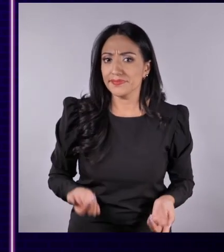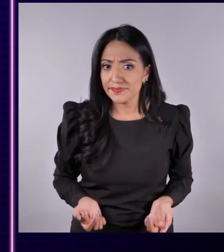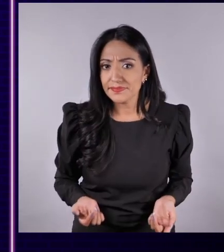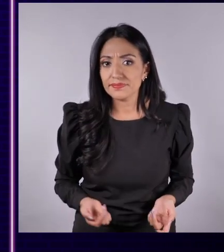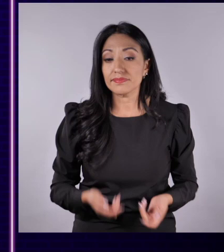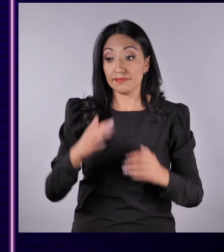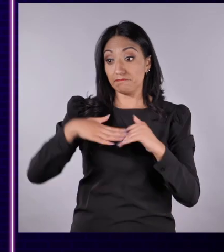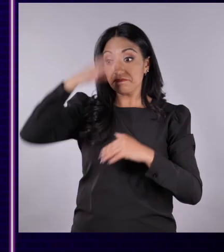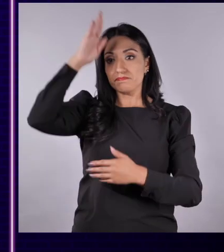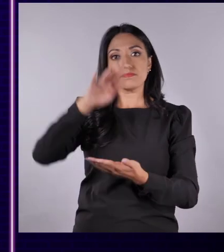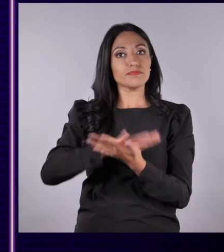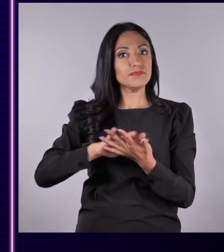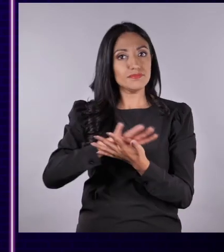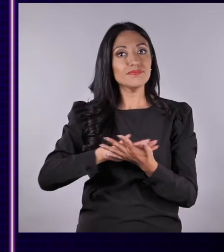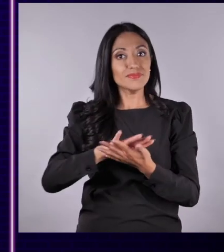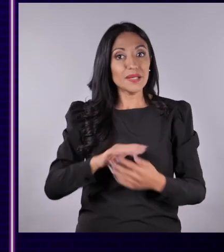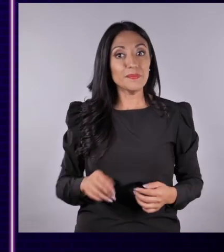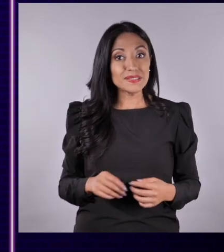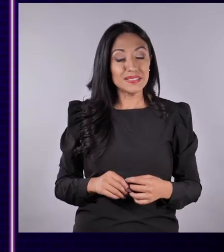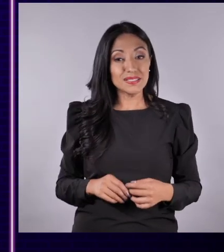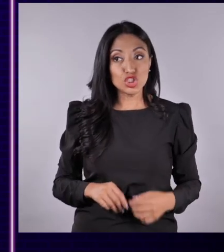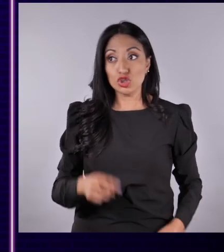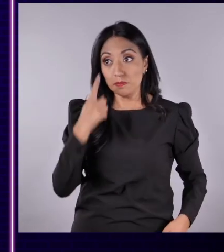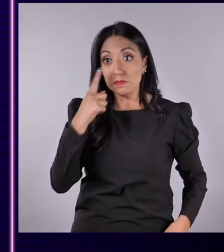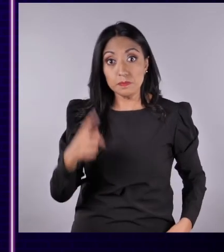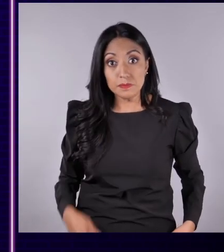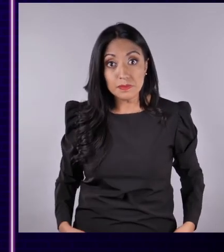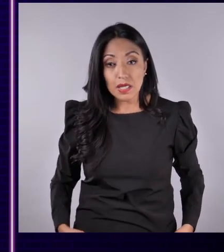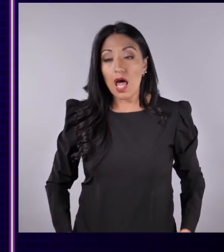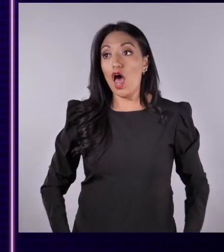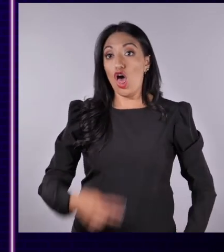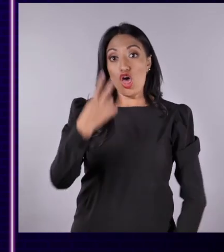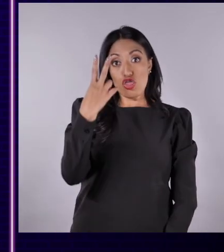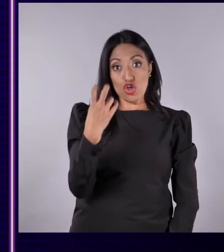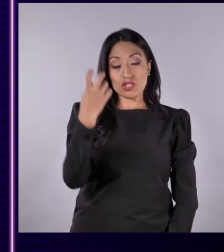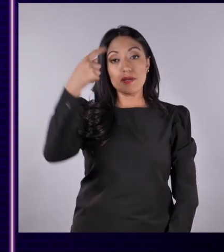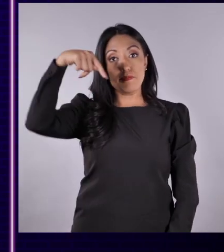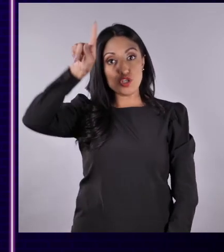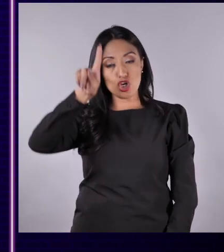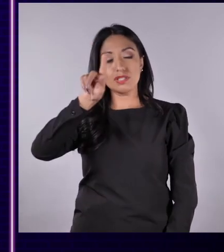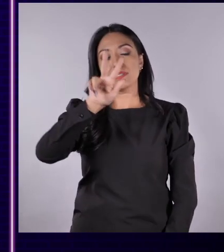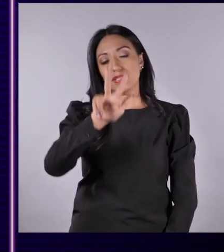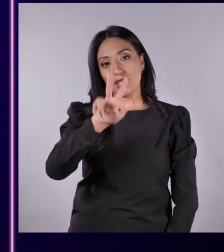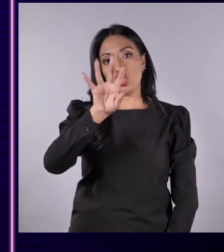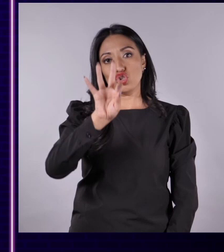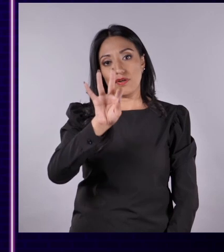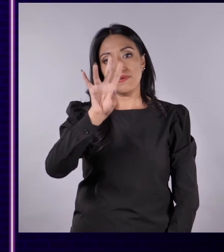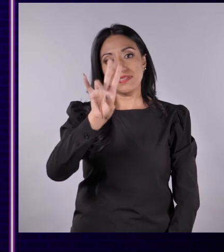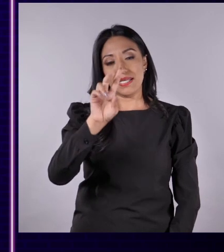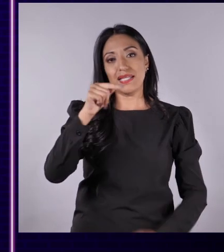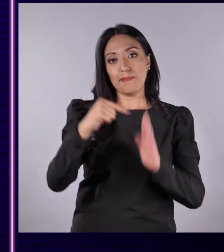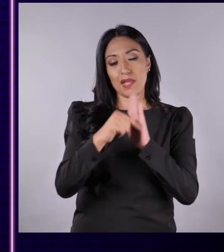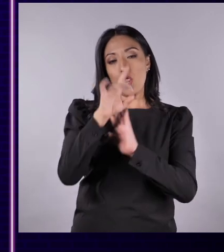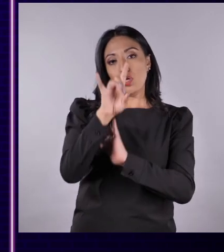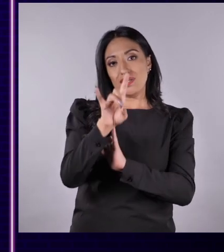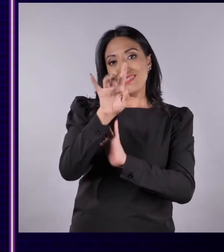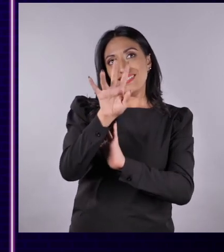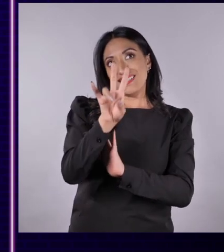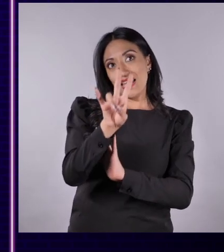Martichiques! ¡Los mestizos sobresalen! Claro, mira, mientras que 12.397